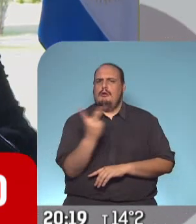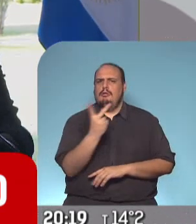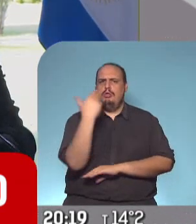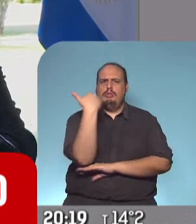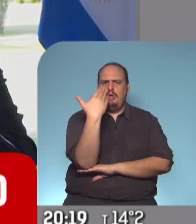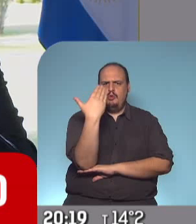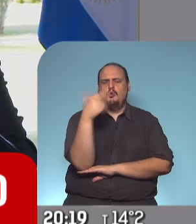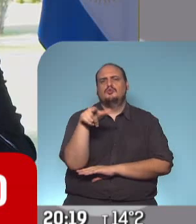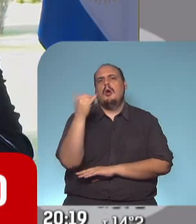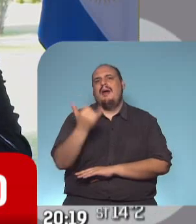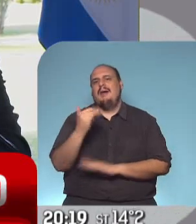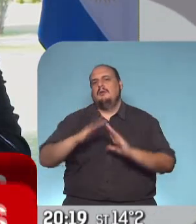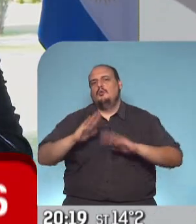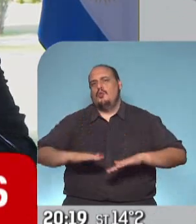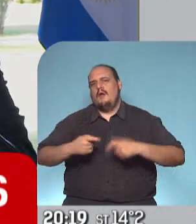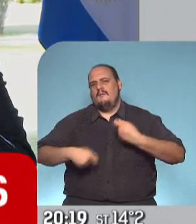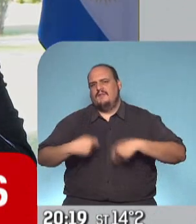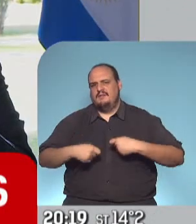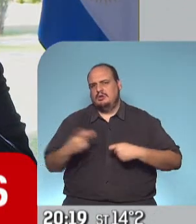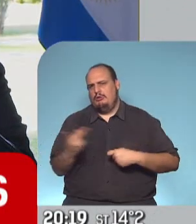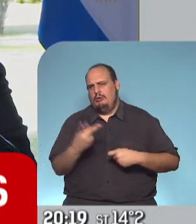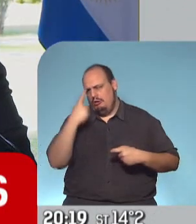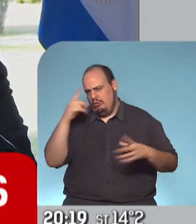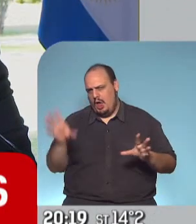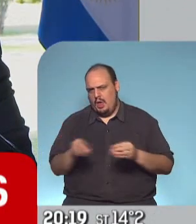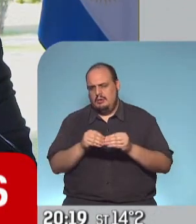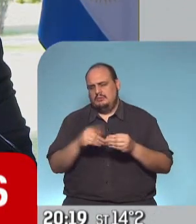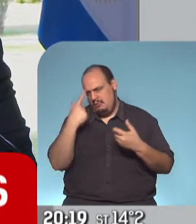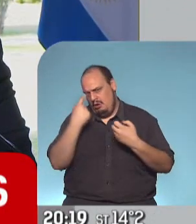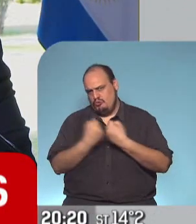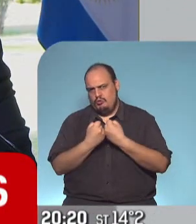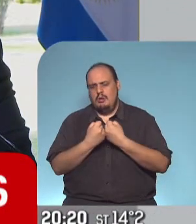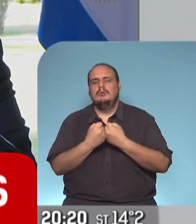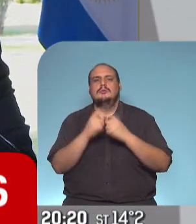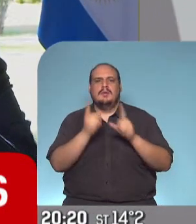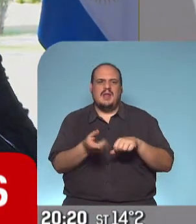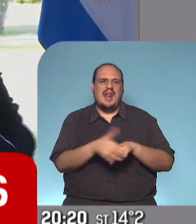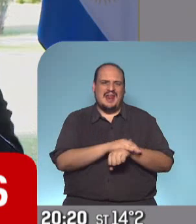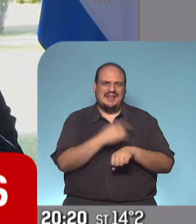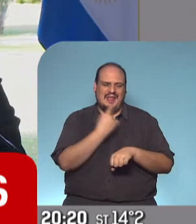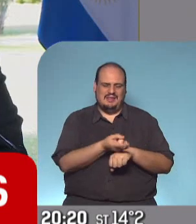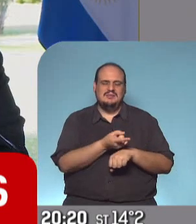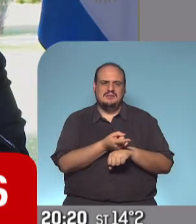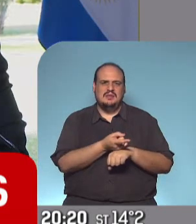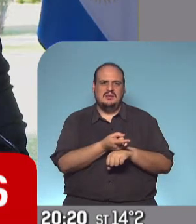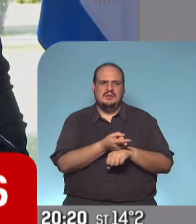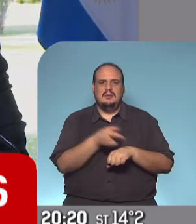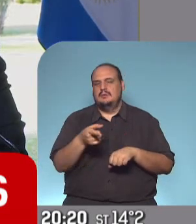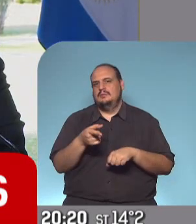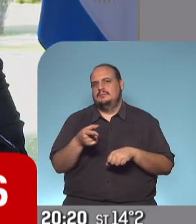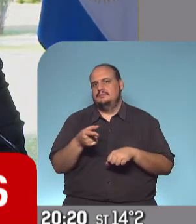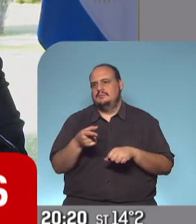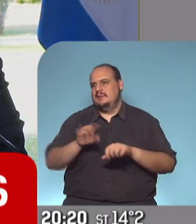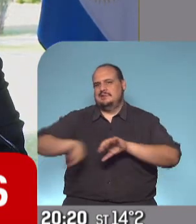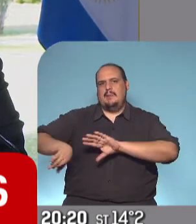existe esta flexibilización coordinada dice Axel Kicillof y también lo dice Larreta que es impensado que no se coordinen